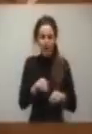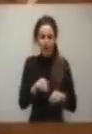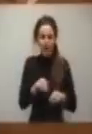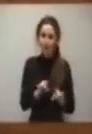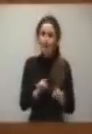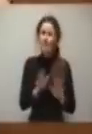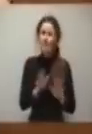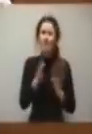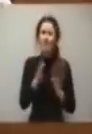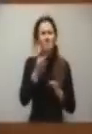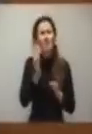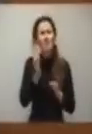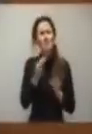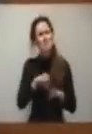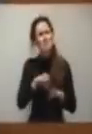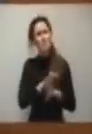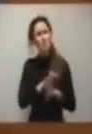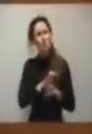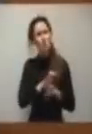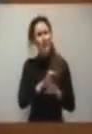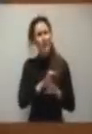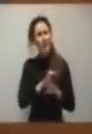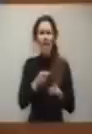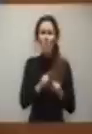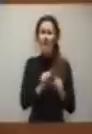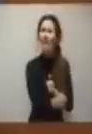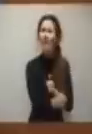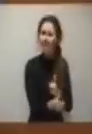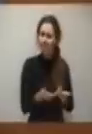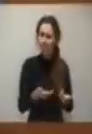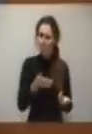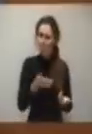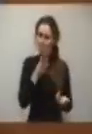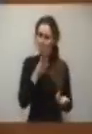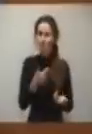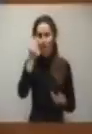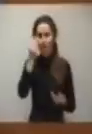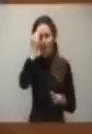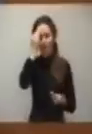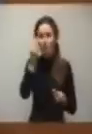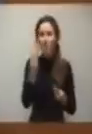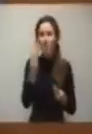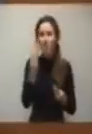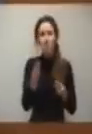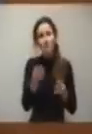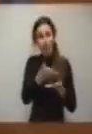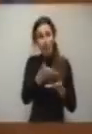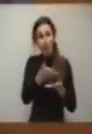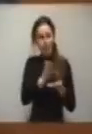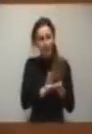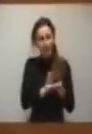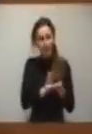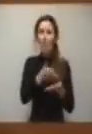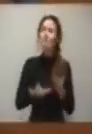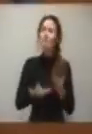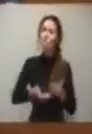es verdad que, igual que le decía la consejera, quizá nos estamos adelantando. Porque yo creo que esto es una parte y una parte muy